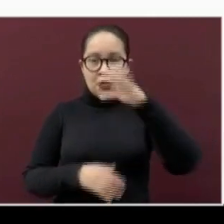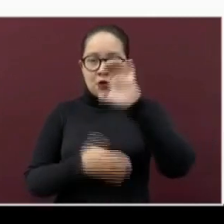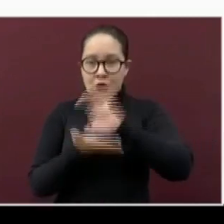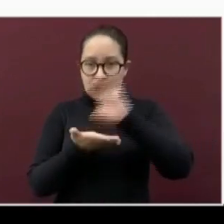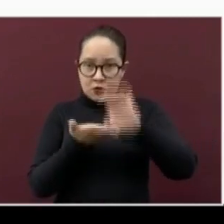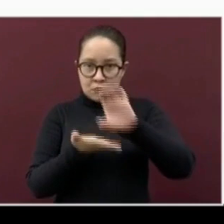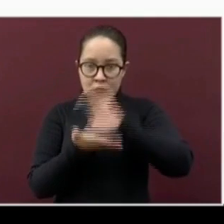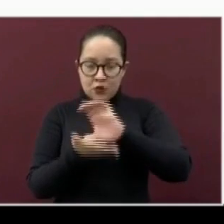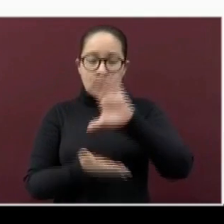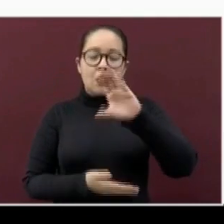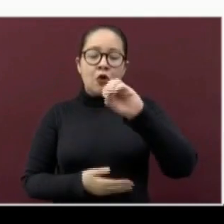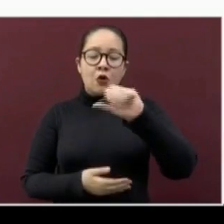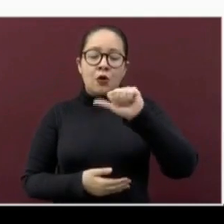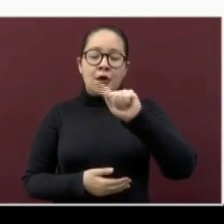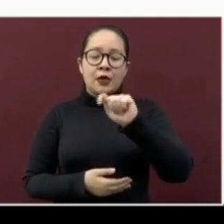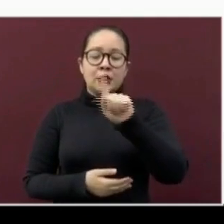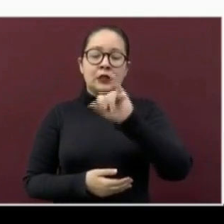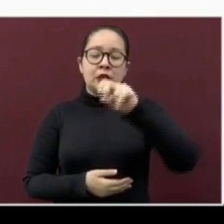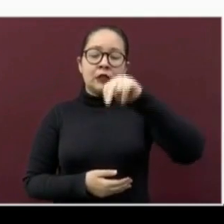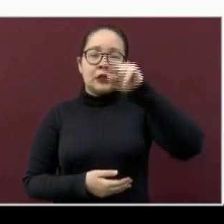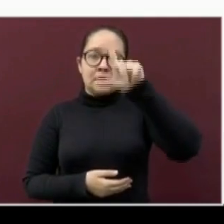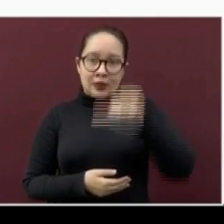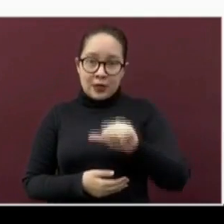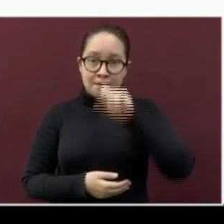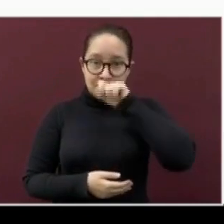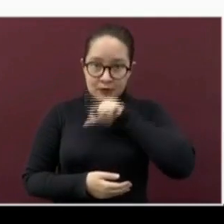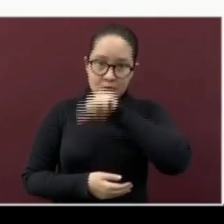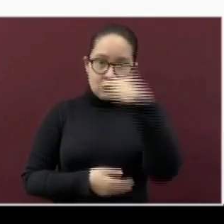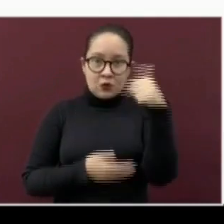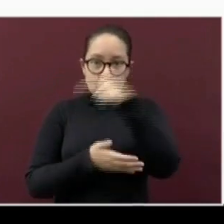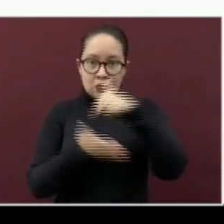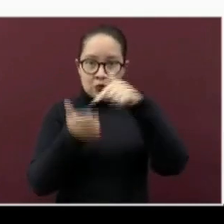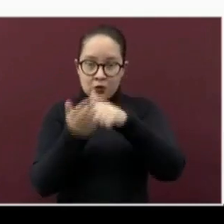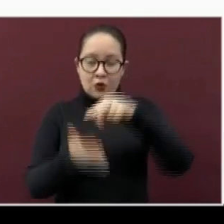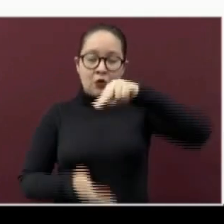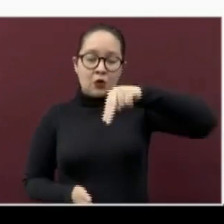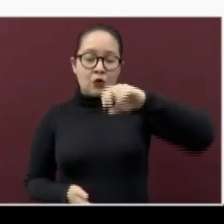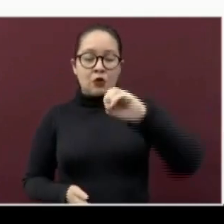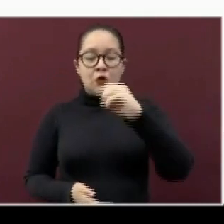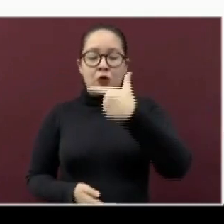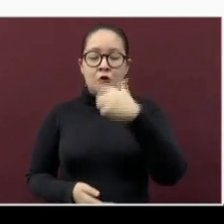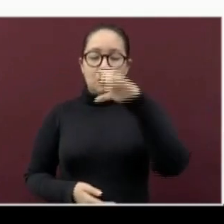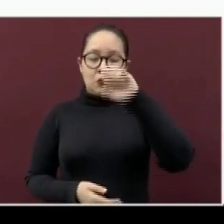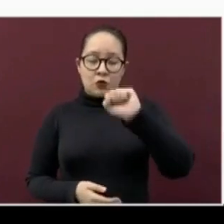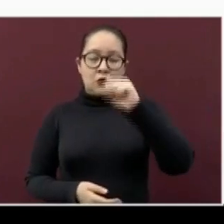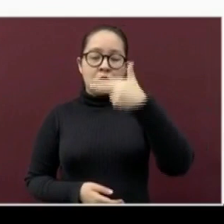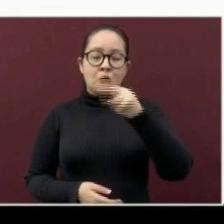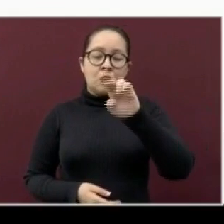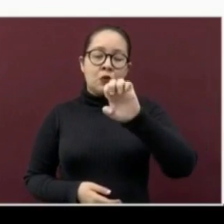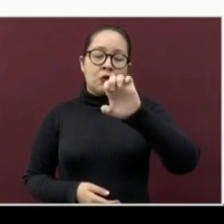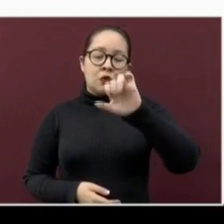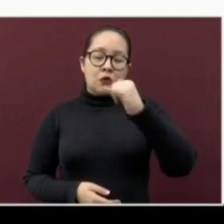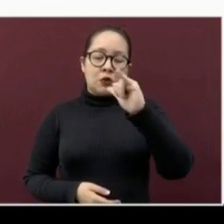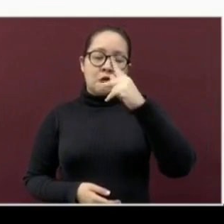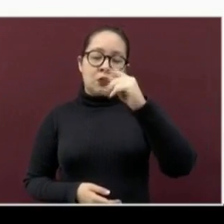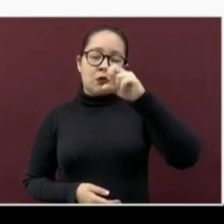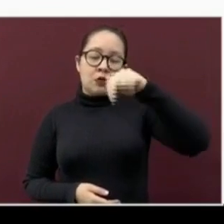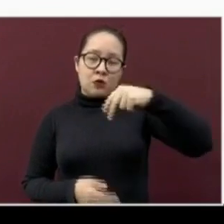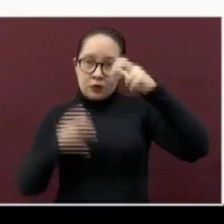Coatzintla, de igual manera Nogales, Huellapan de Ocampo, Mizantla,